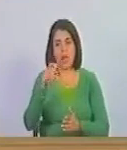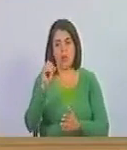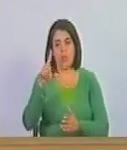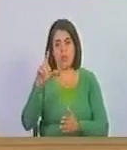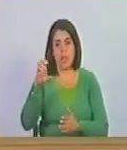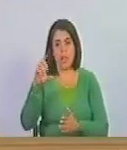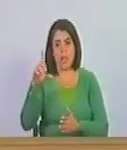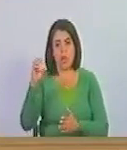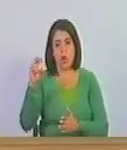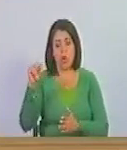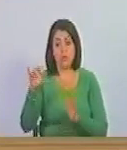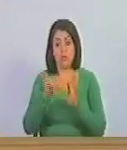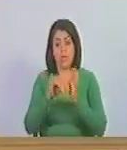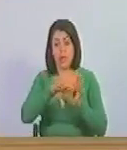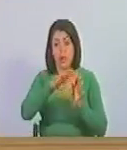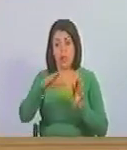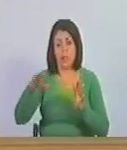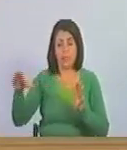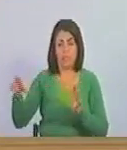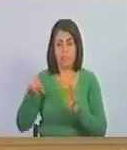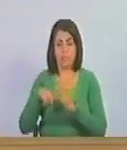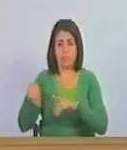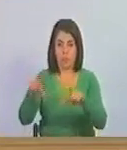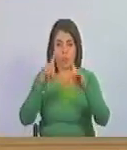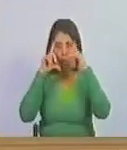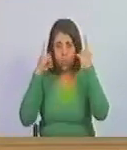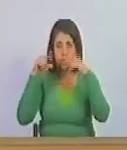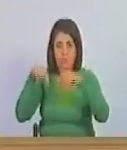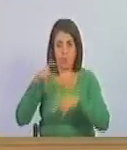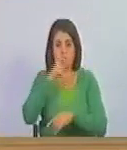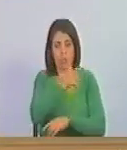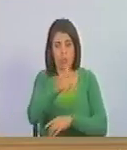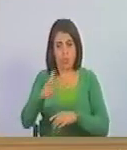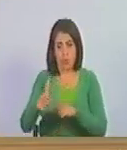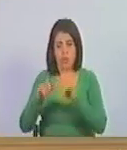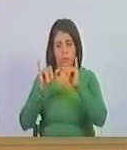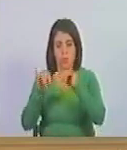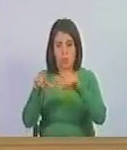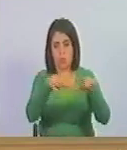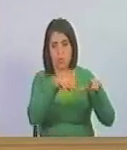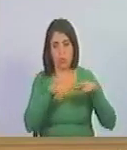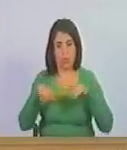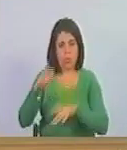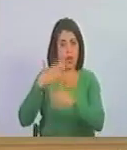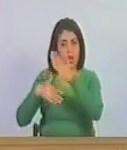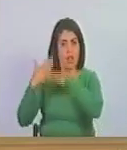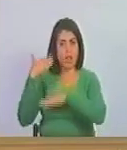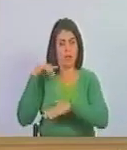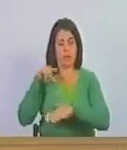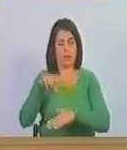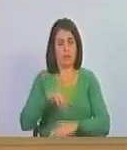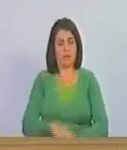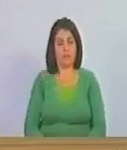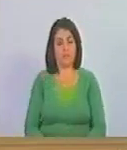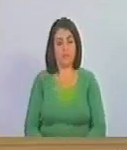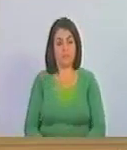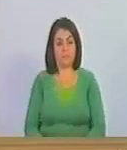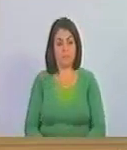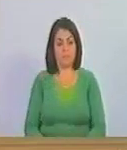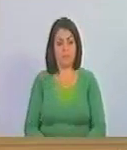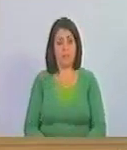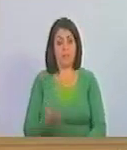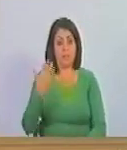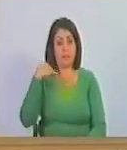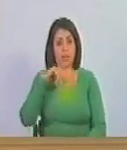costa de la mar de Nuestra Señora de Caravalleda poblándolos en el mismo sitio que antes estaban según se